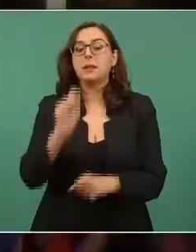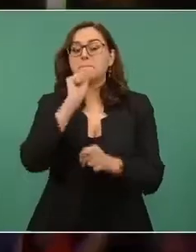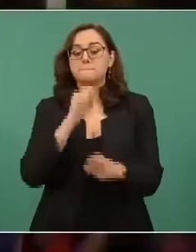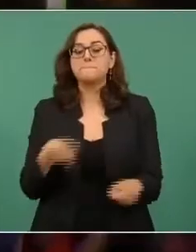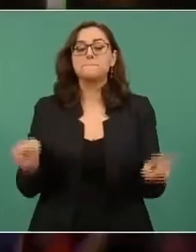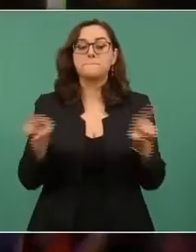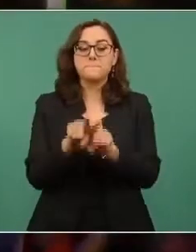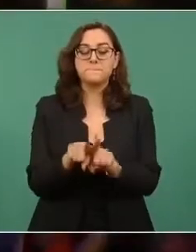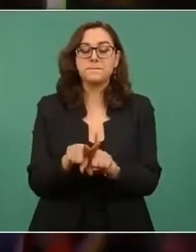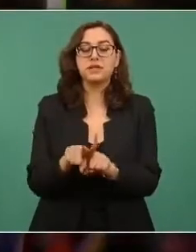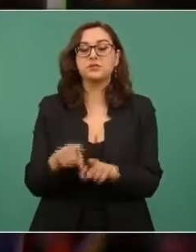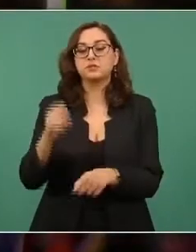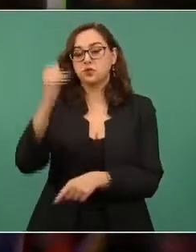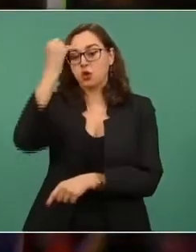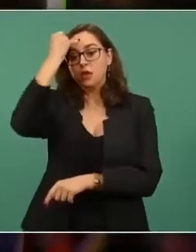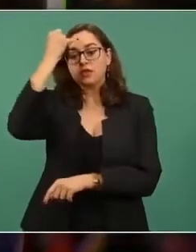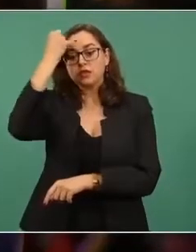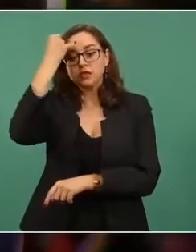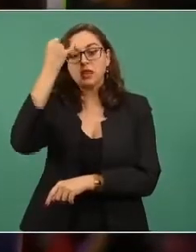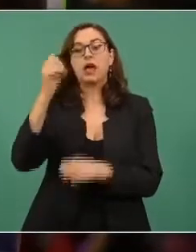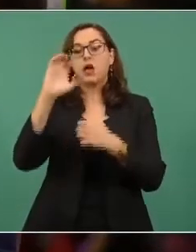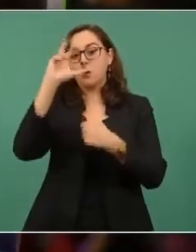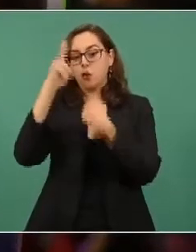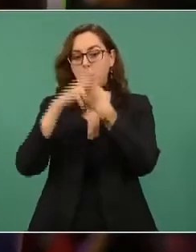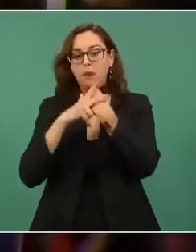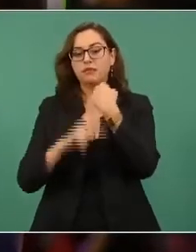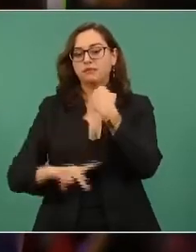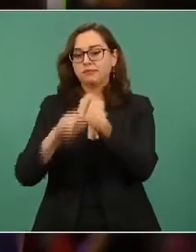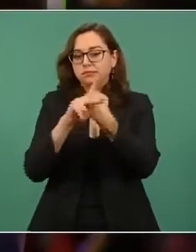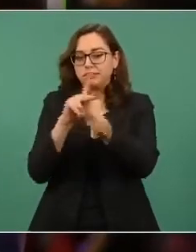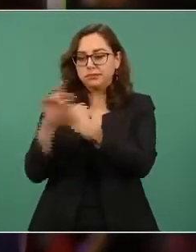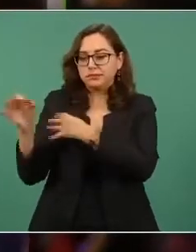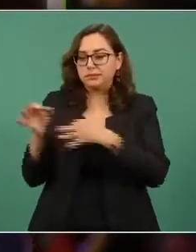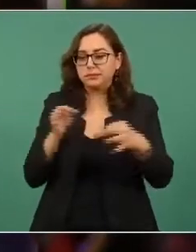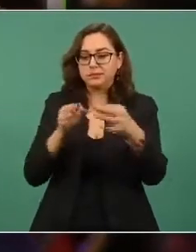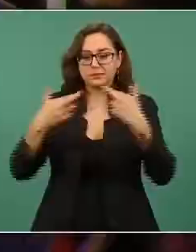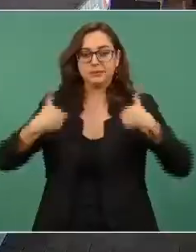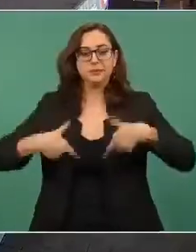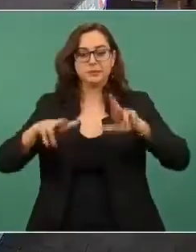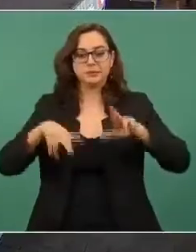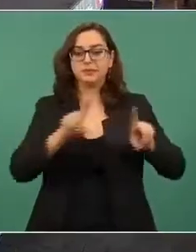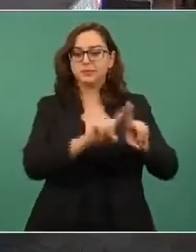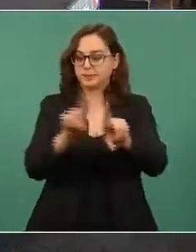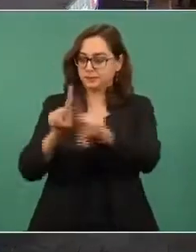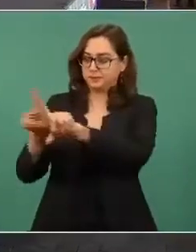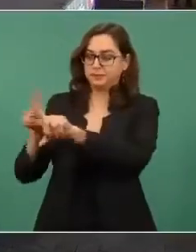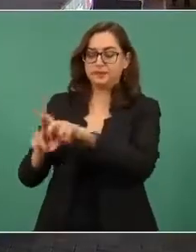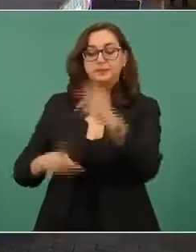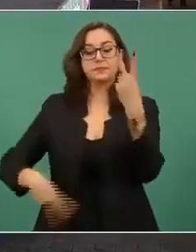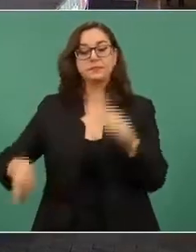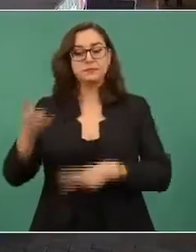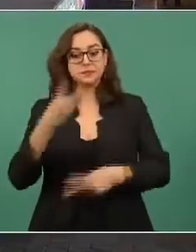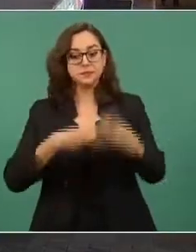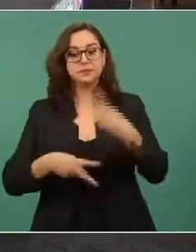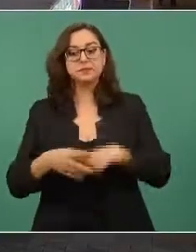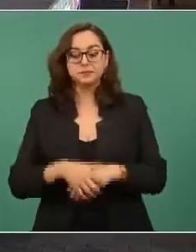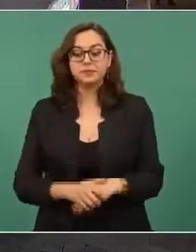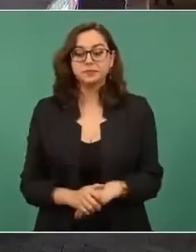y Países Bajos. también es muy satisfactorio